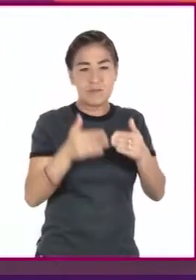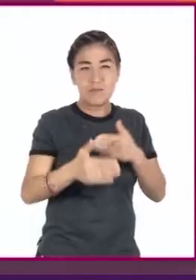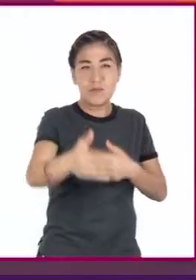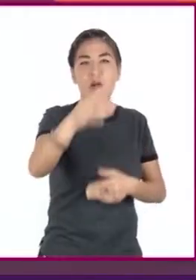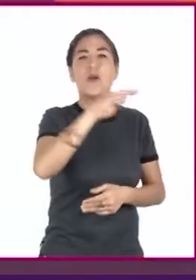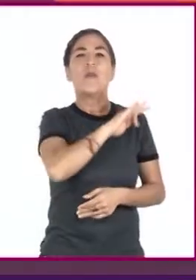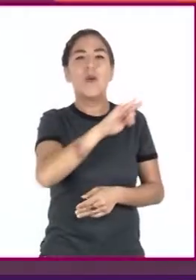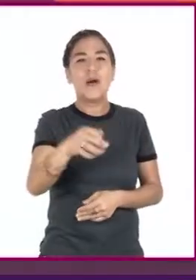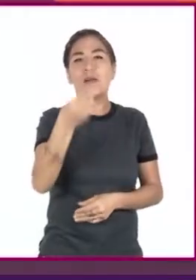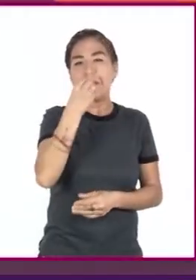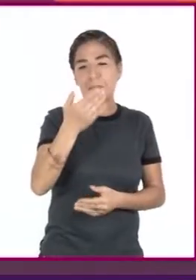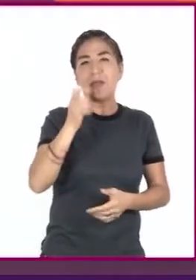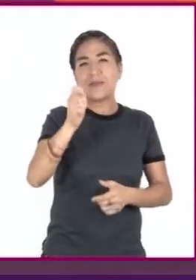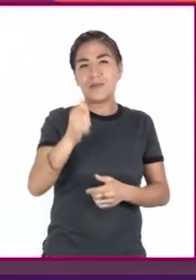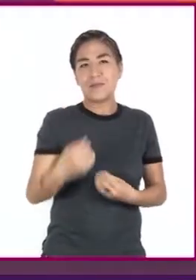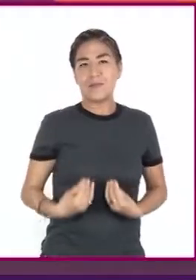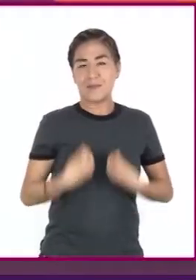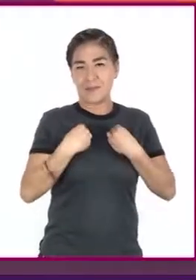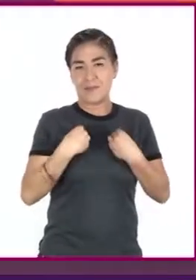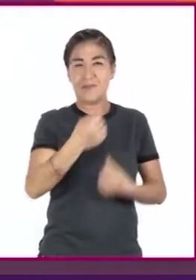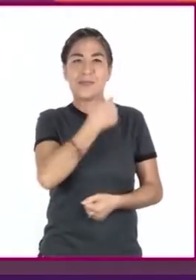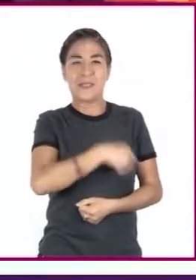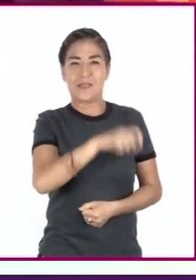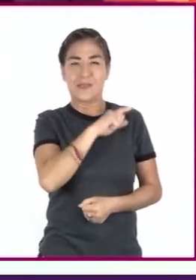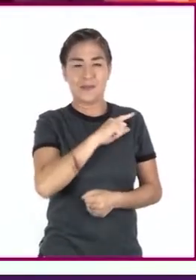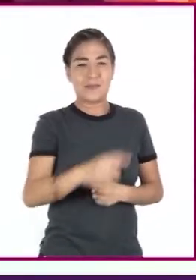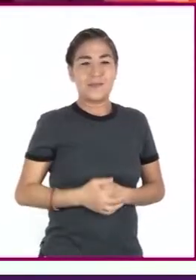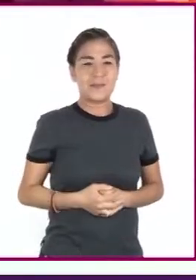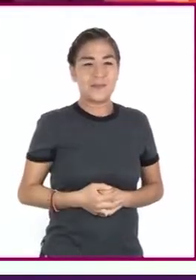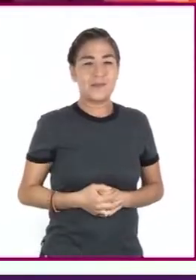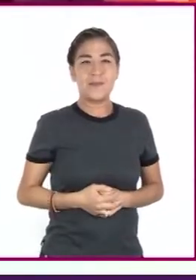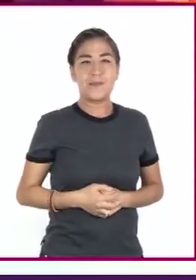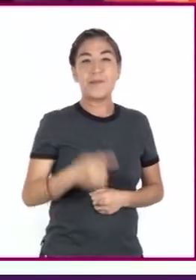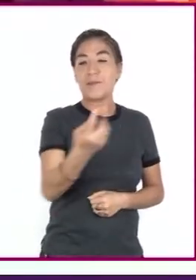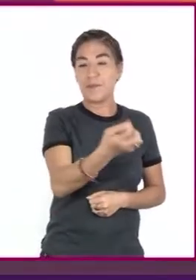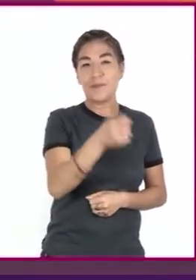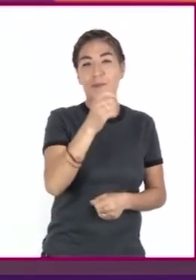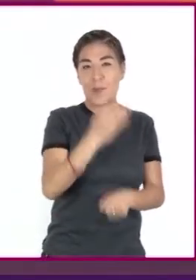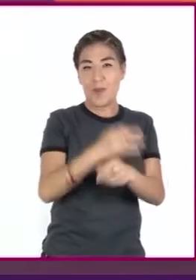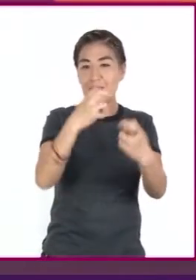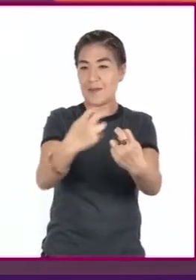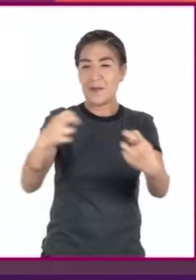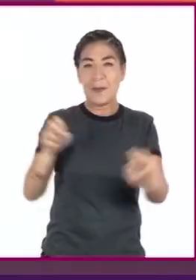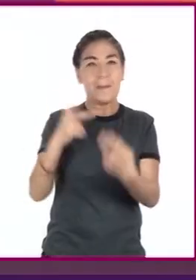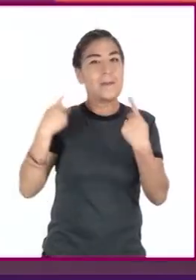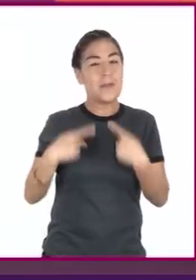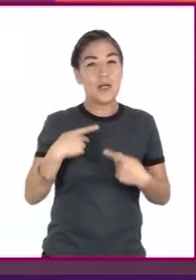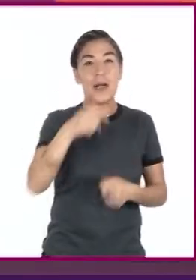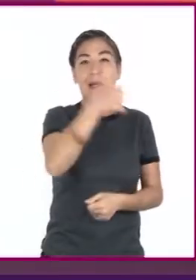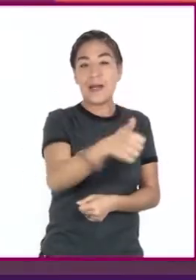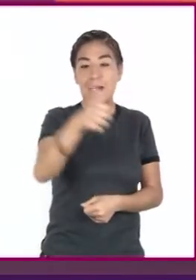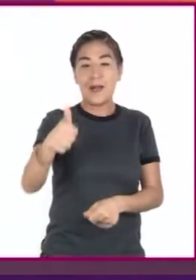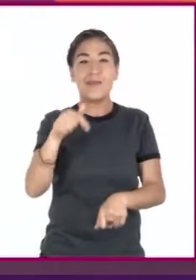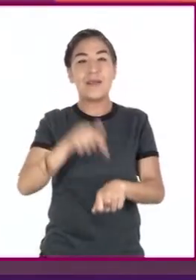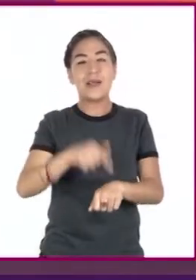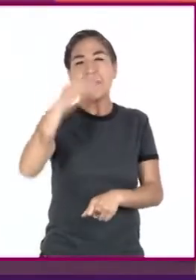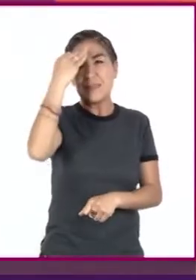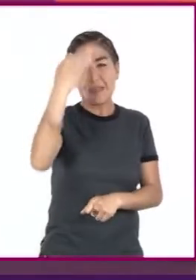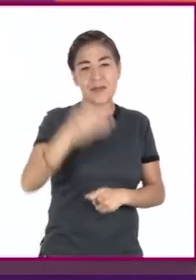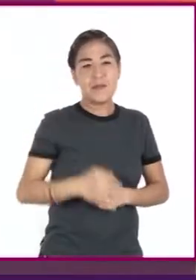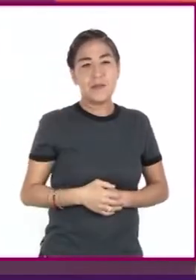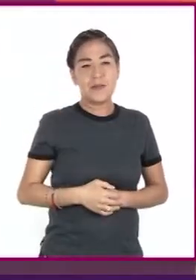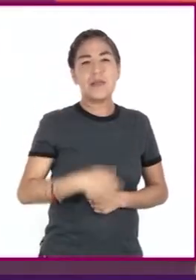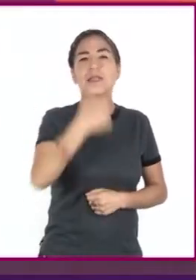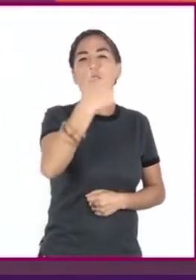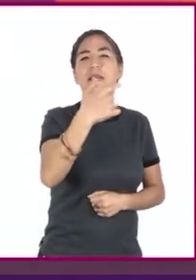les permitan tener una vida saludable. Panelistas, cada quien tendrá un tiempo de aproximadamente